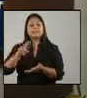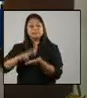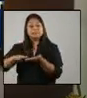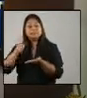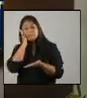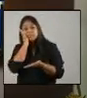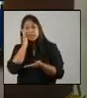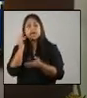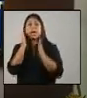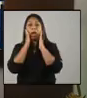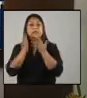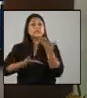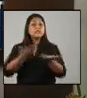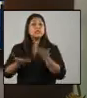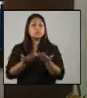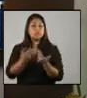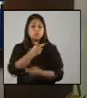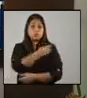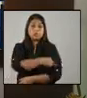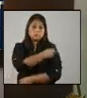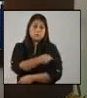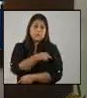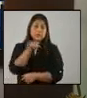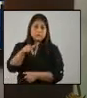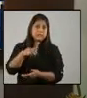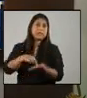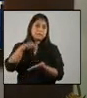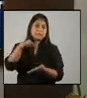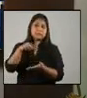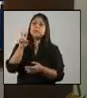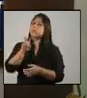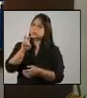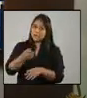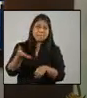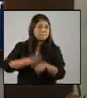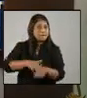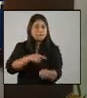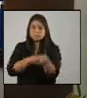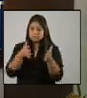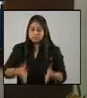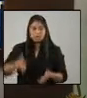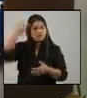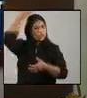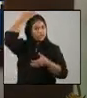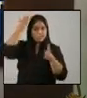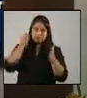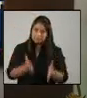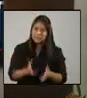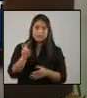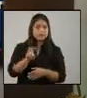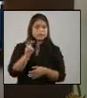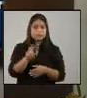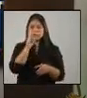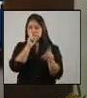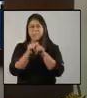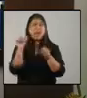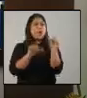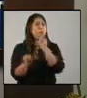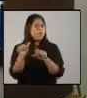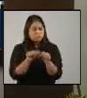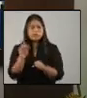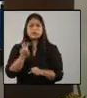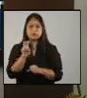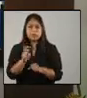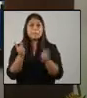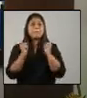el país. Por supuesto, vamos a necesitar más médicos, enfermeras, personal de intendencia de laboratorio, etcétera,